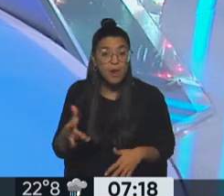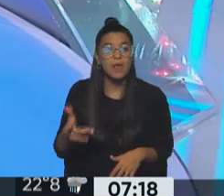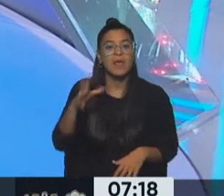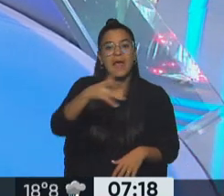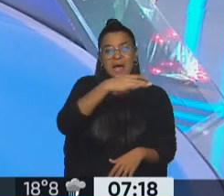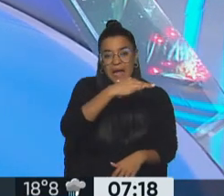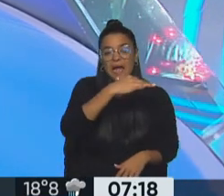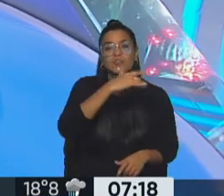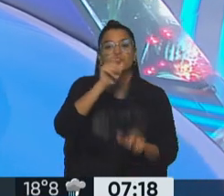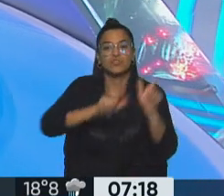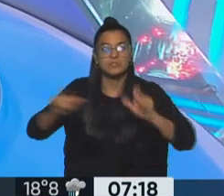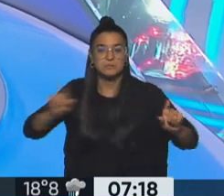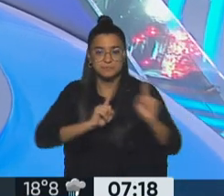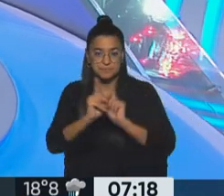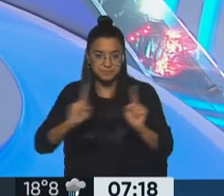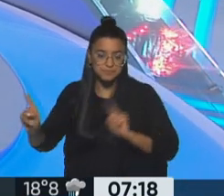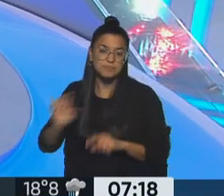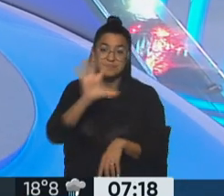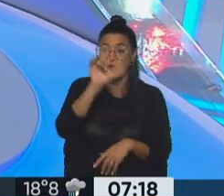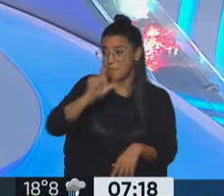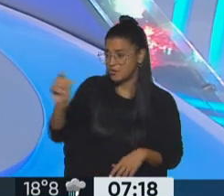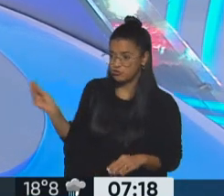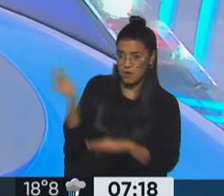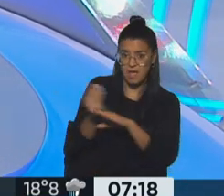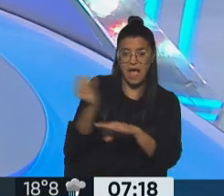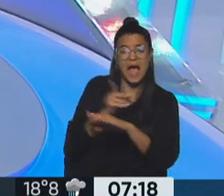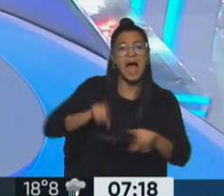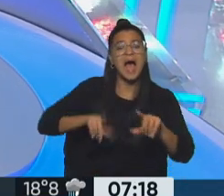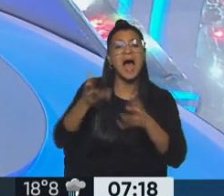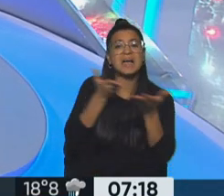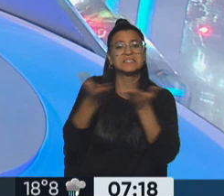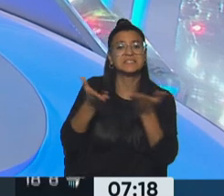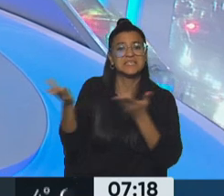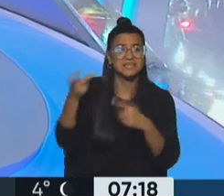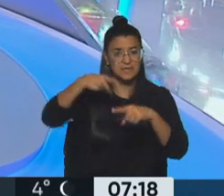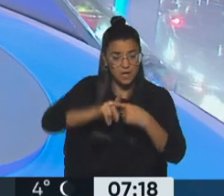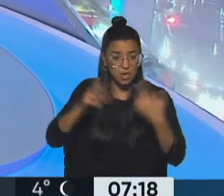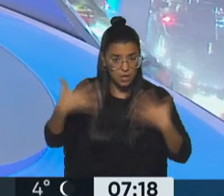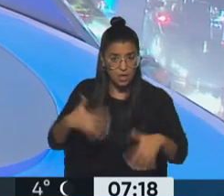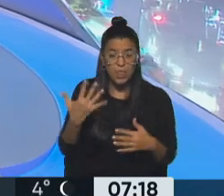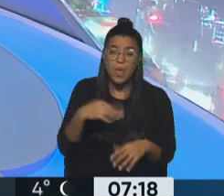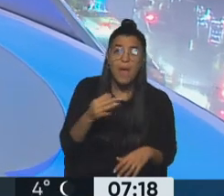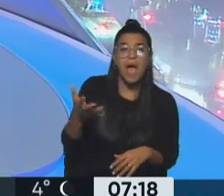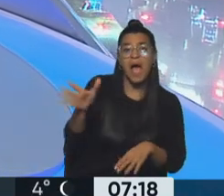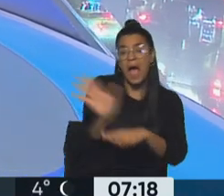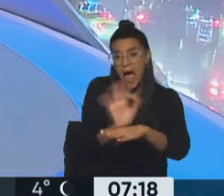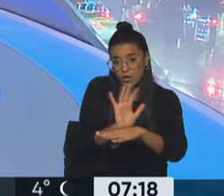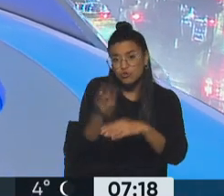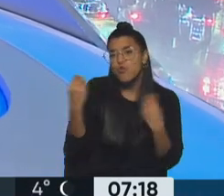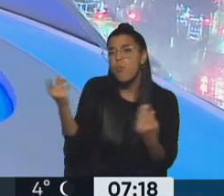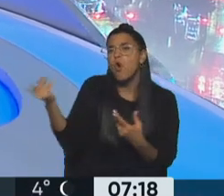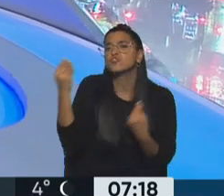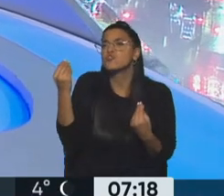14 coprotagonistas más 5 personas más en asistencia técnica, hay otro mundo. Y además hay que ser actor para poder hacerlo. ¿Cómo